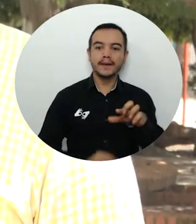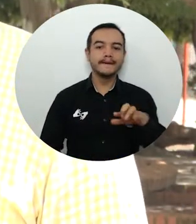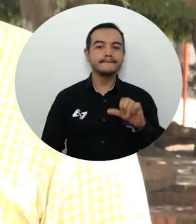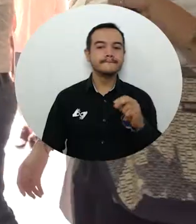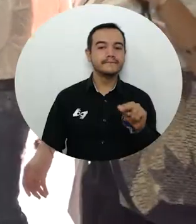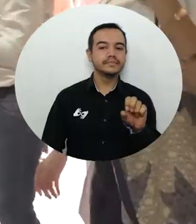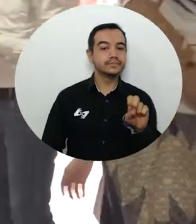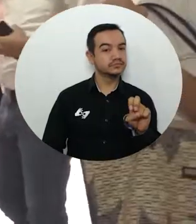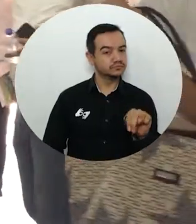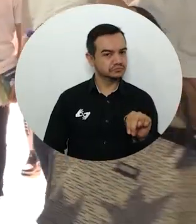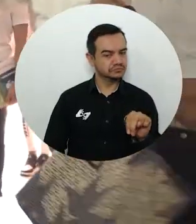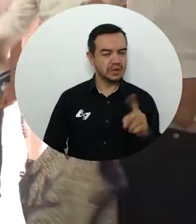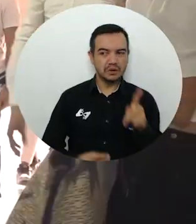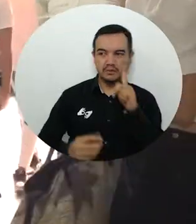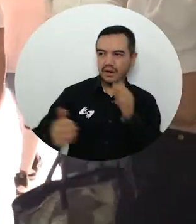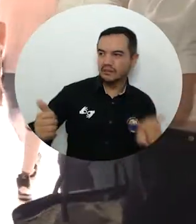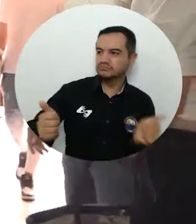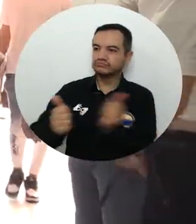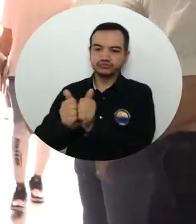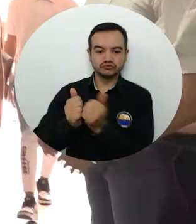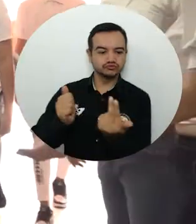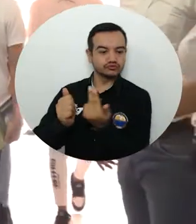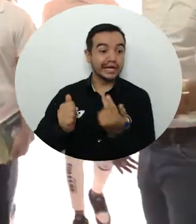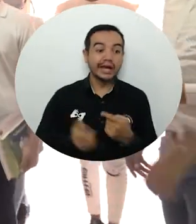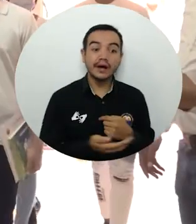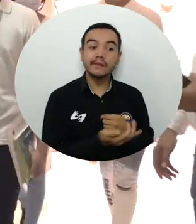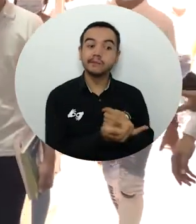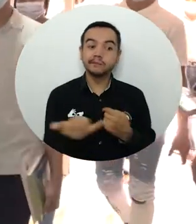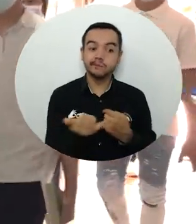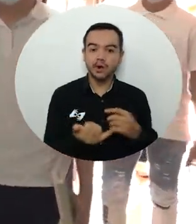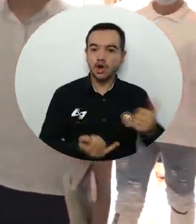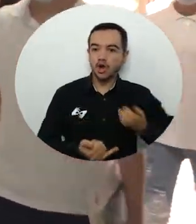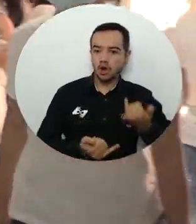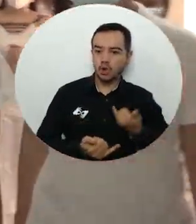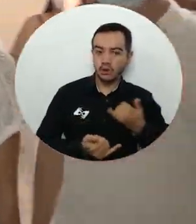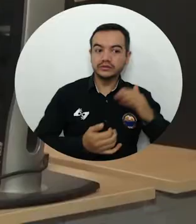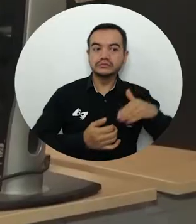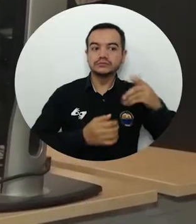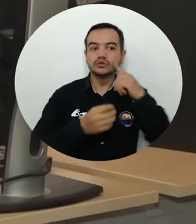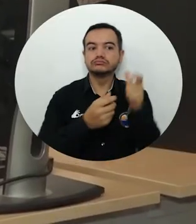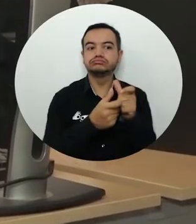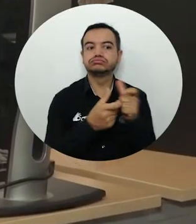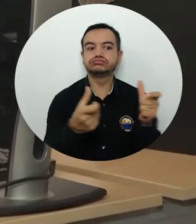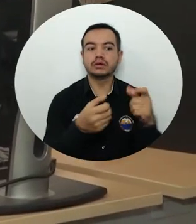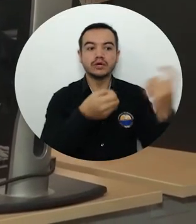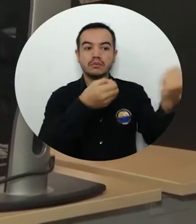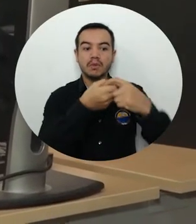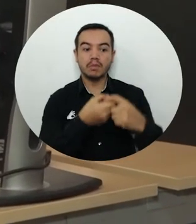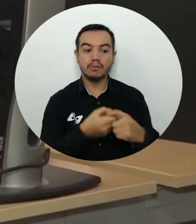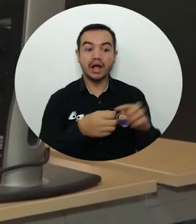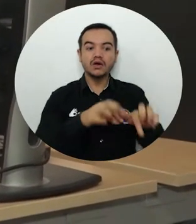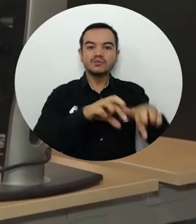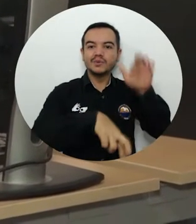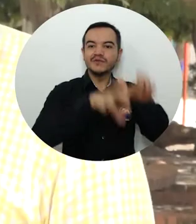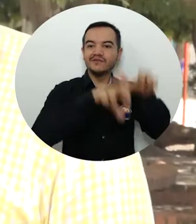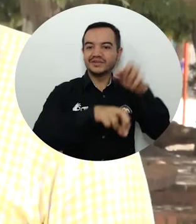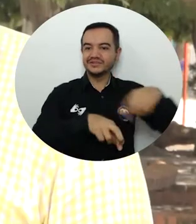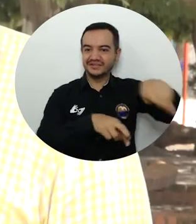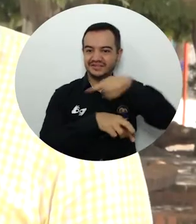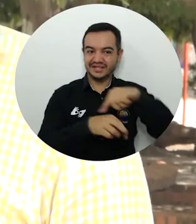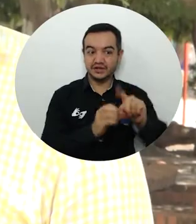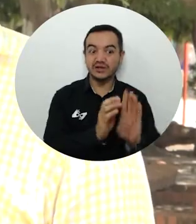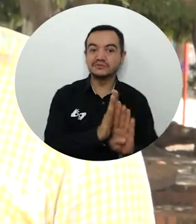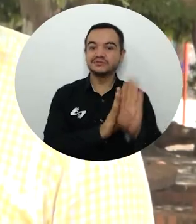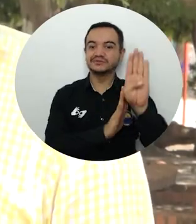va a dar la oportunidad a que muchos jóvenes piñoneros alcancen ese nivel de profesionalismo que ellos